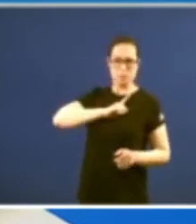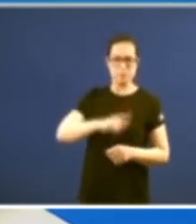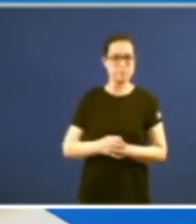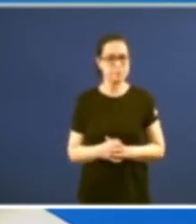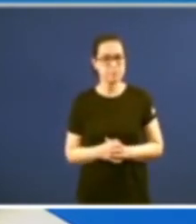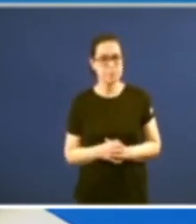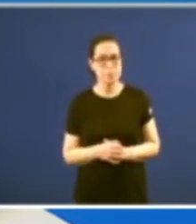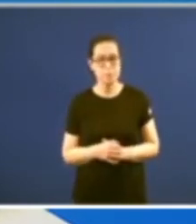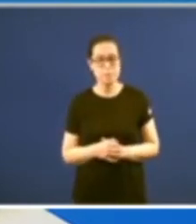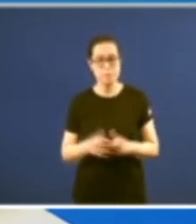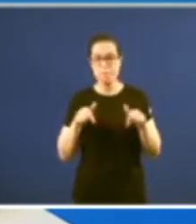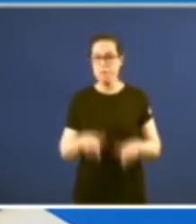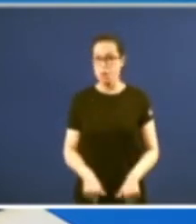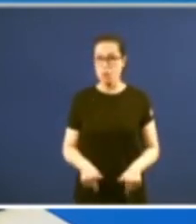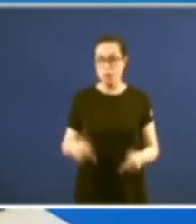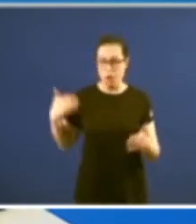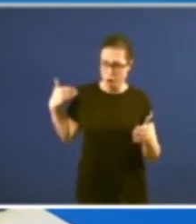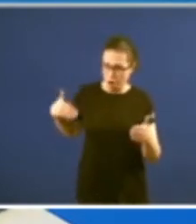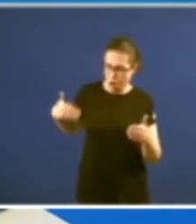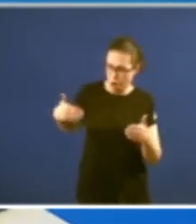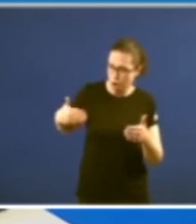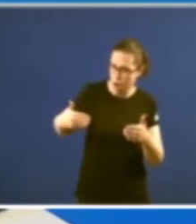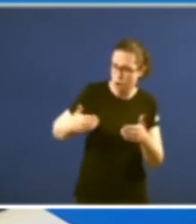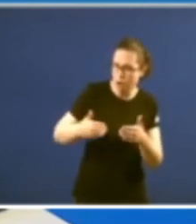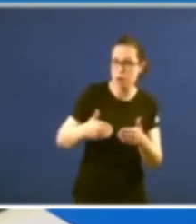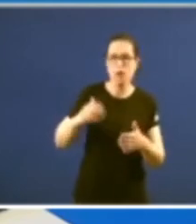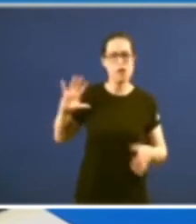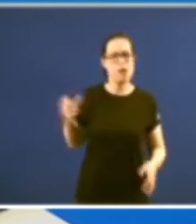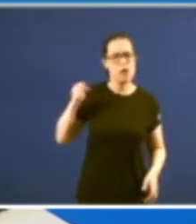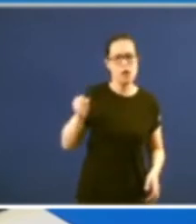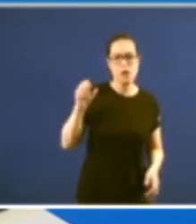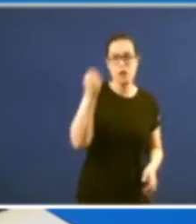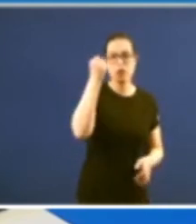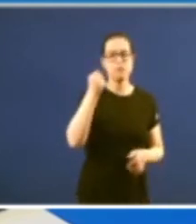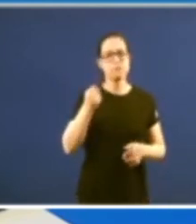celebremos os pasos dados hasta ahora eu creo que que de justiza